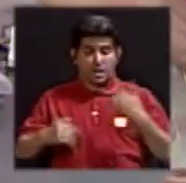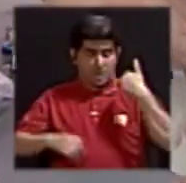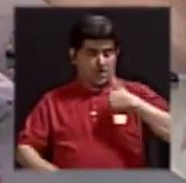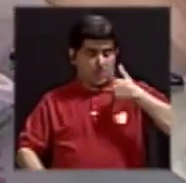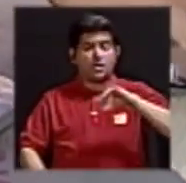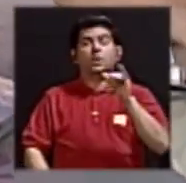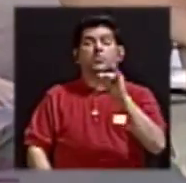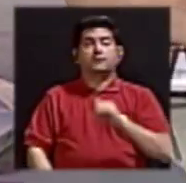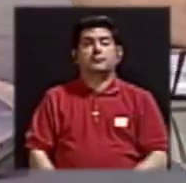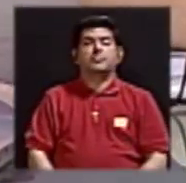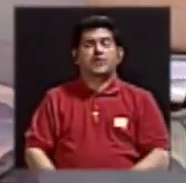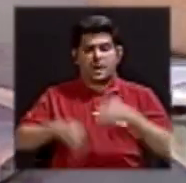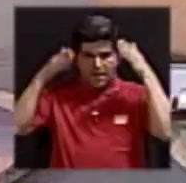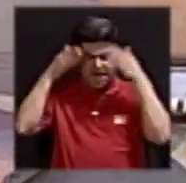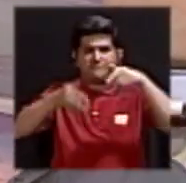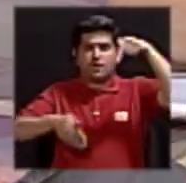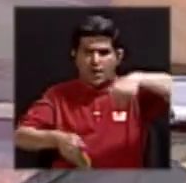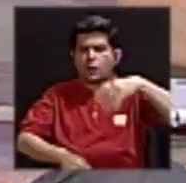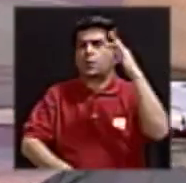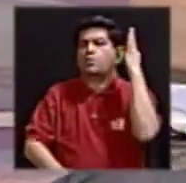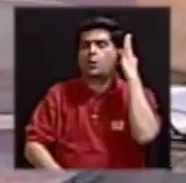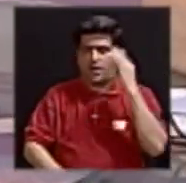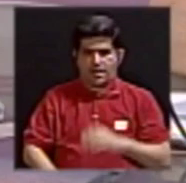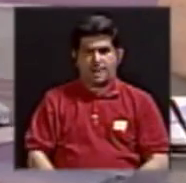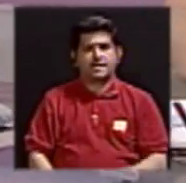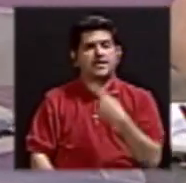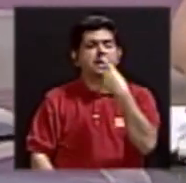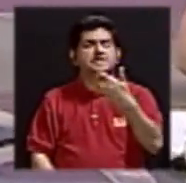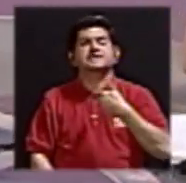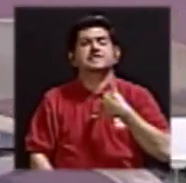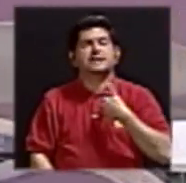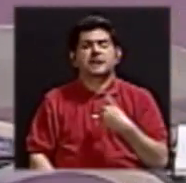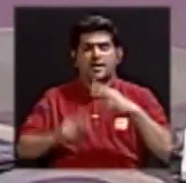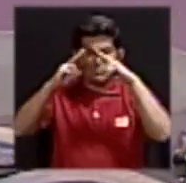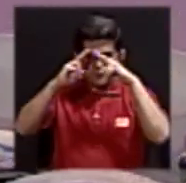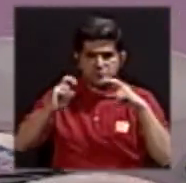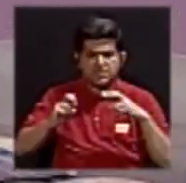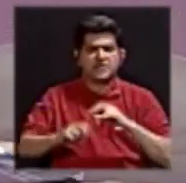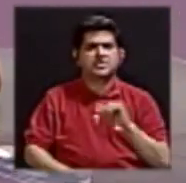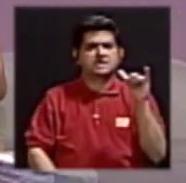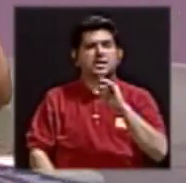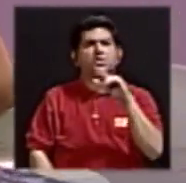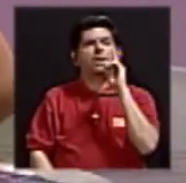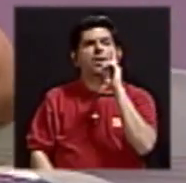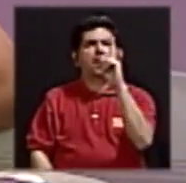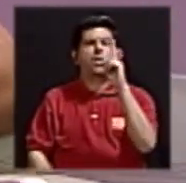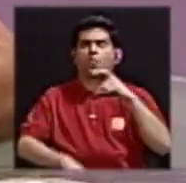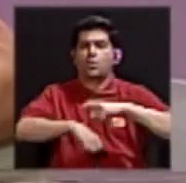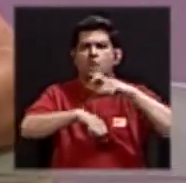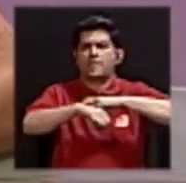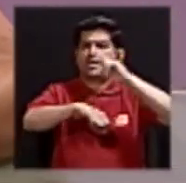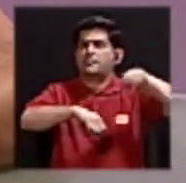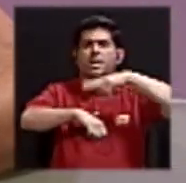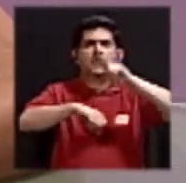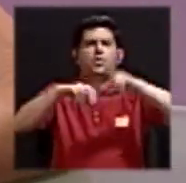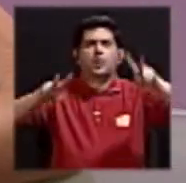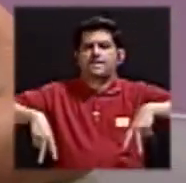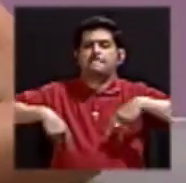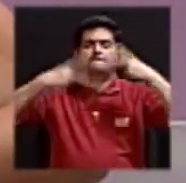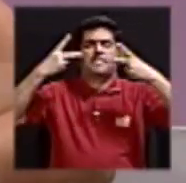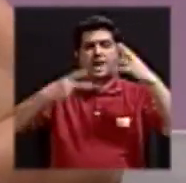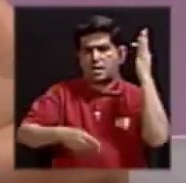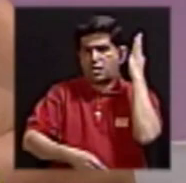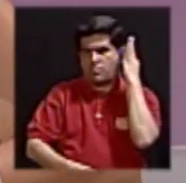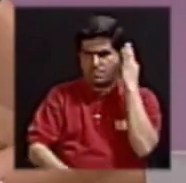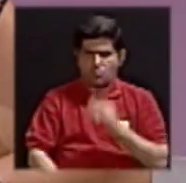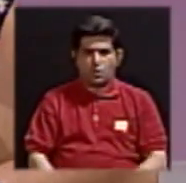hombre. Nos vamos a enfocar hoy en la mujer y decir, tenemos que ver esto como una etapa normal de la vida en que la